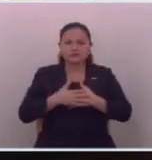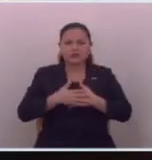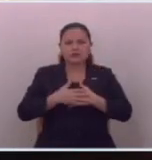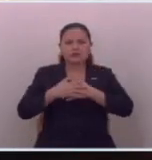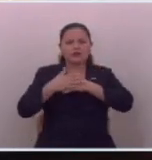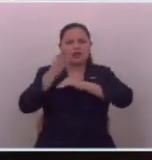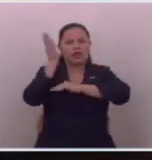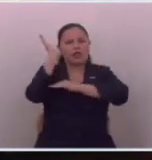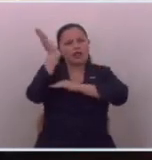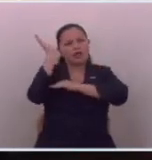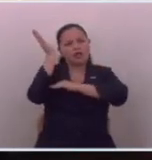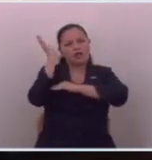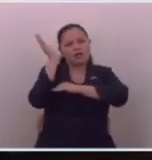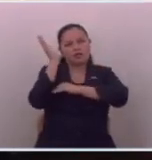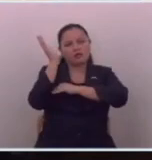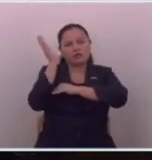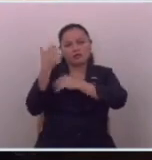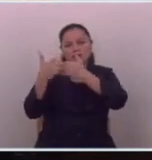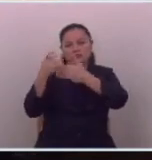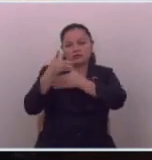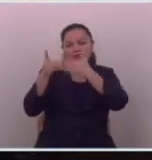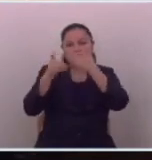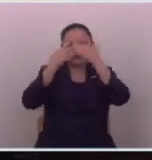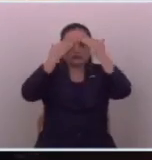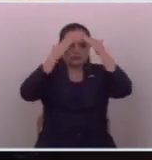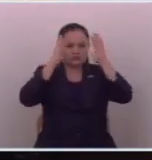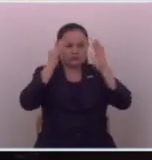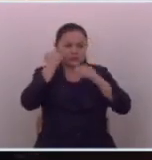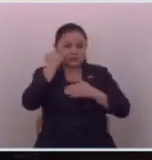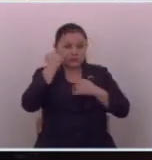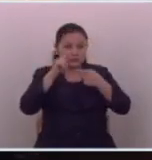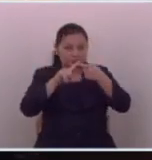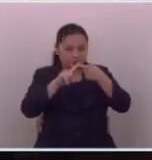discursos de colegas que no se sabe si son